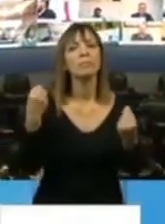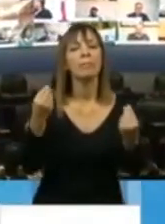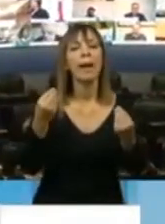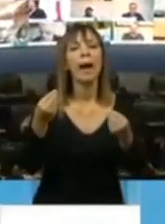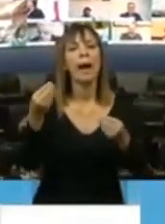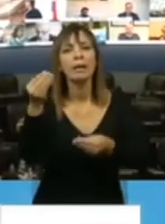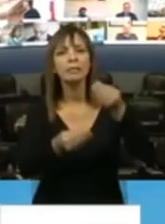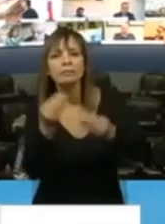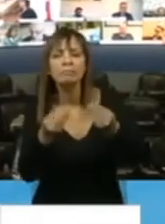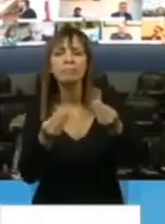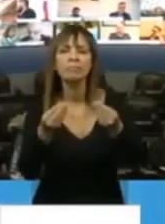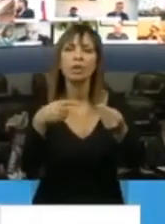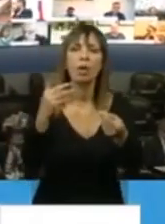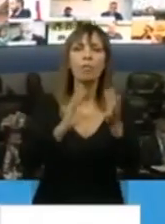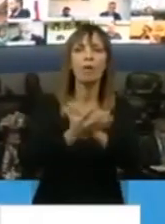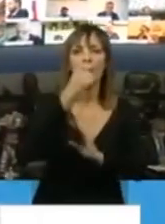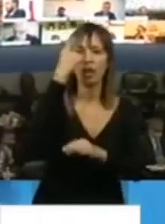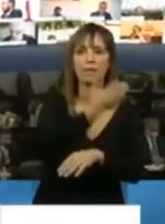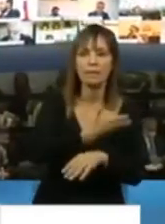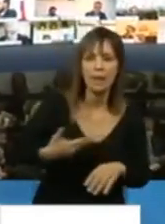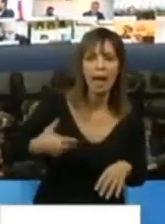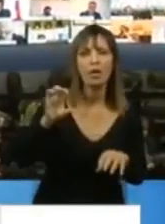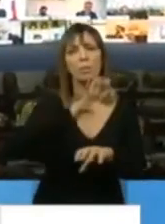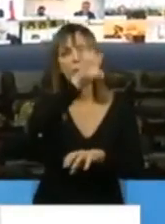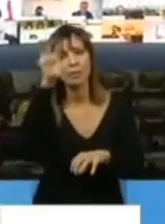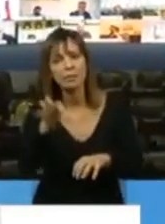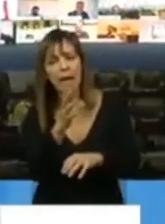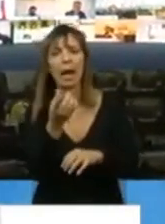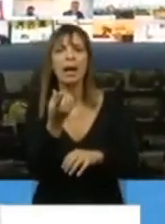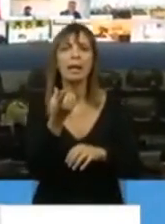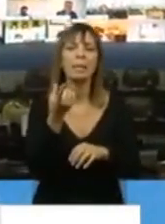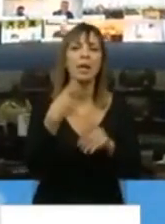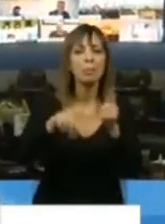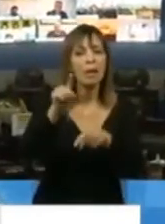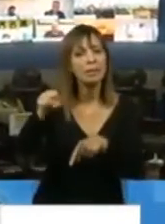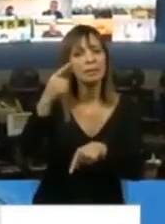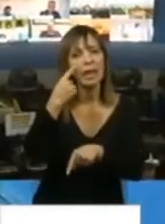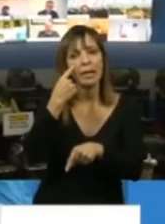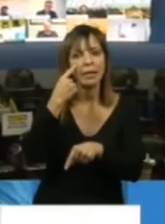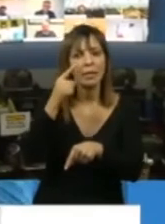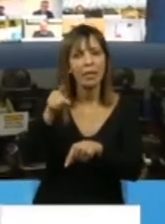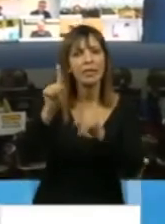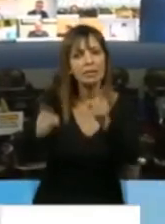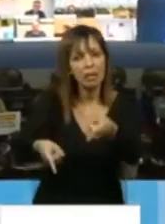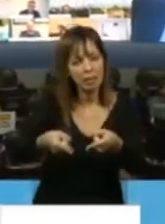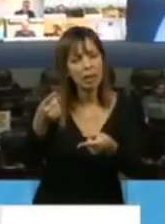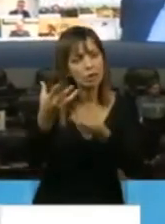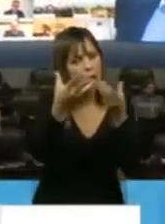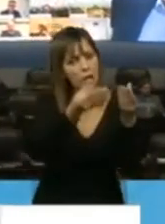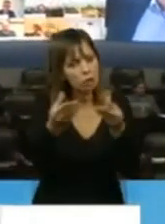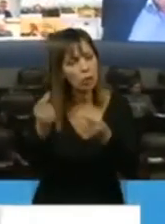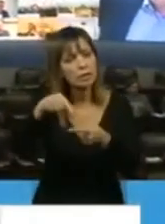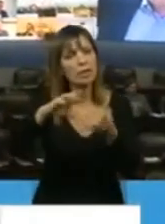financiamiento de los estados provinciales pero fundamentalmente al municipalismo que también sostienen el sistema de salud